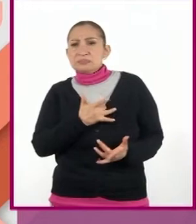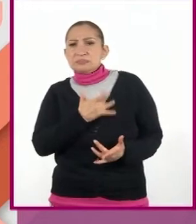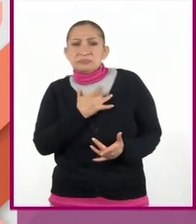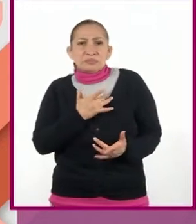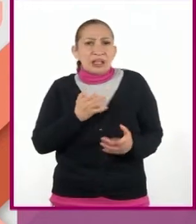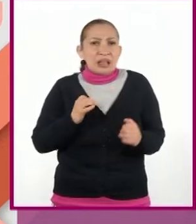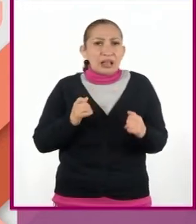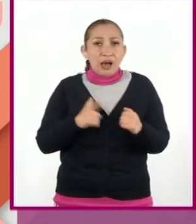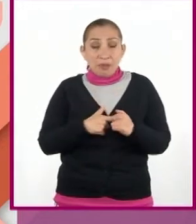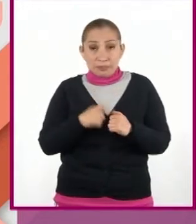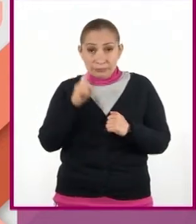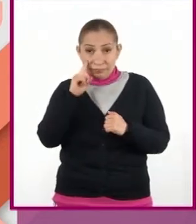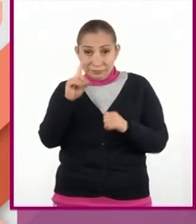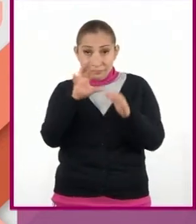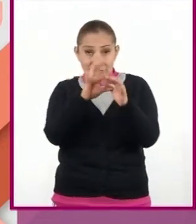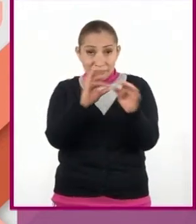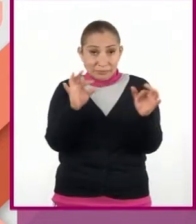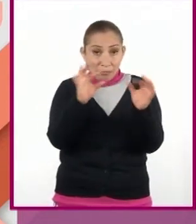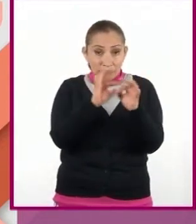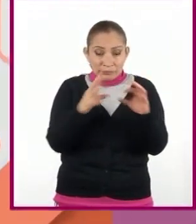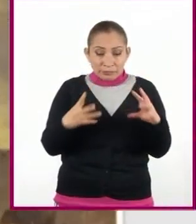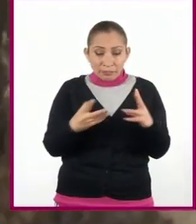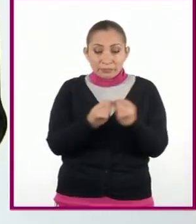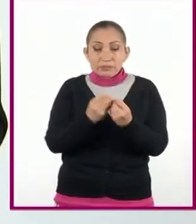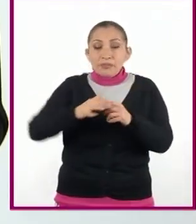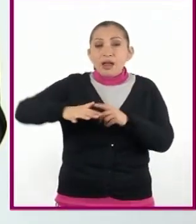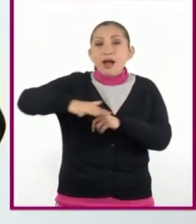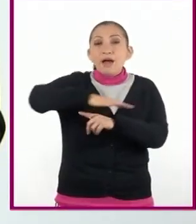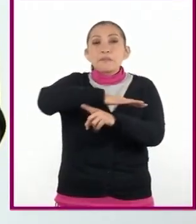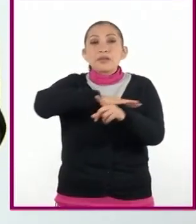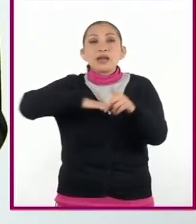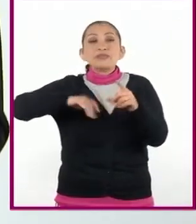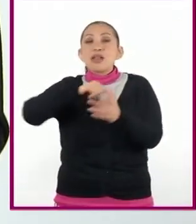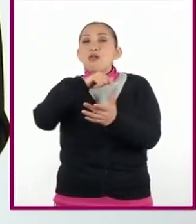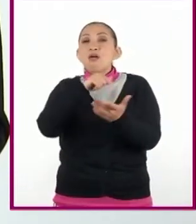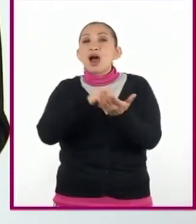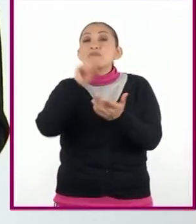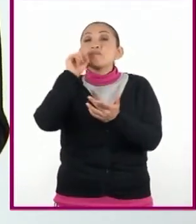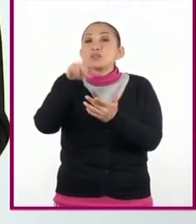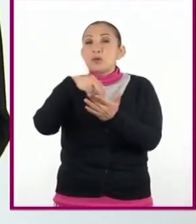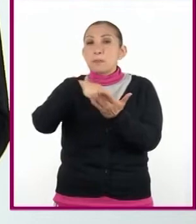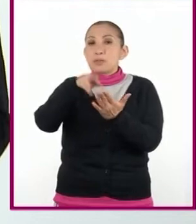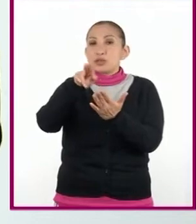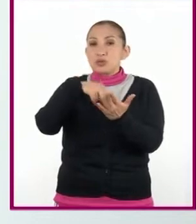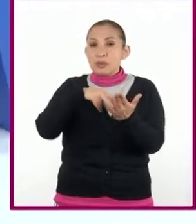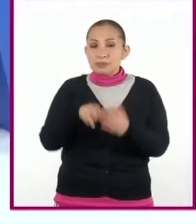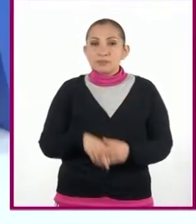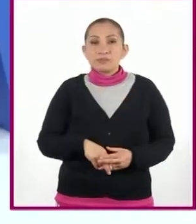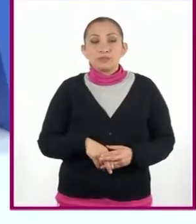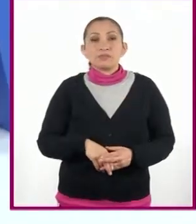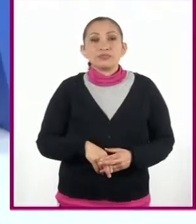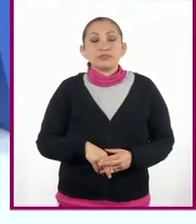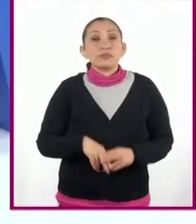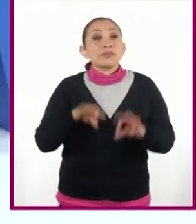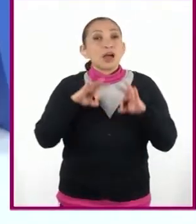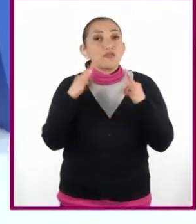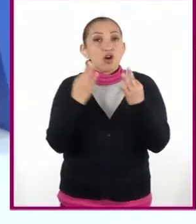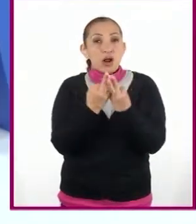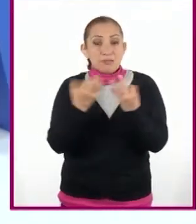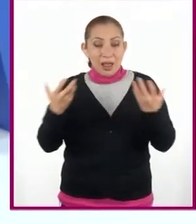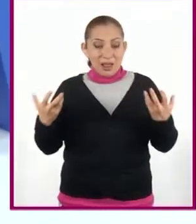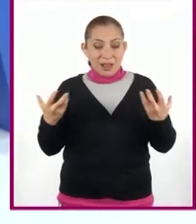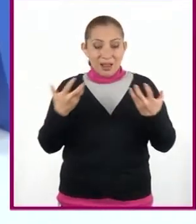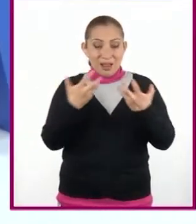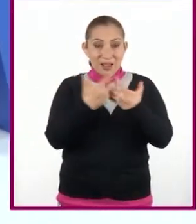elementos que acabamos de describir conforman el ambiente y espacio de las pinturas. La manera como se combinan